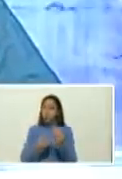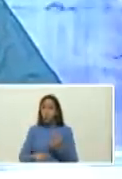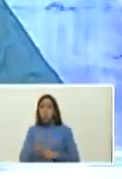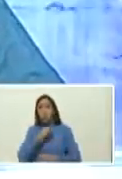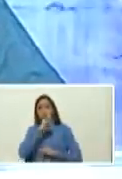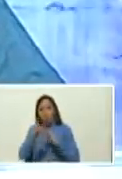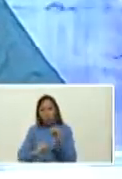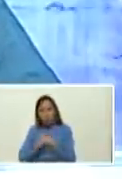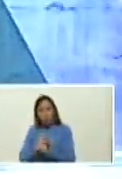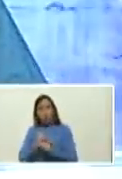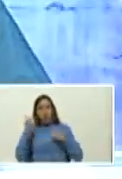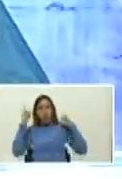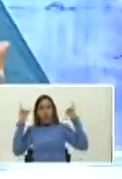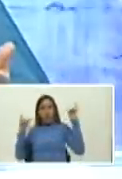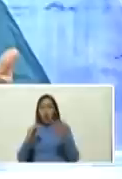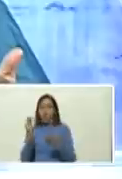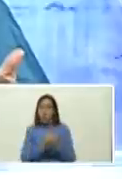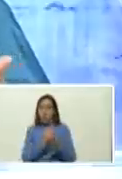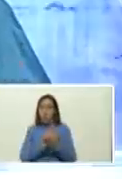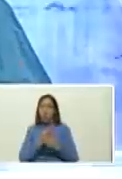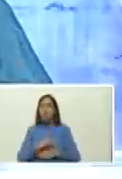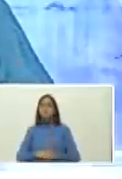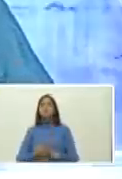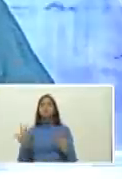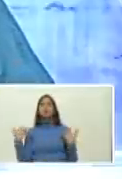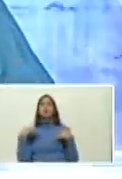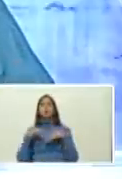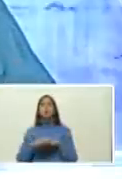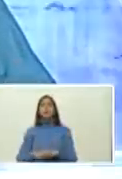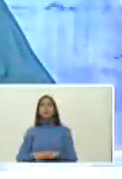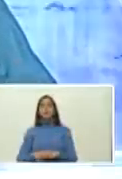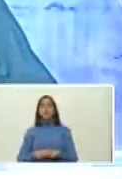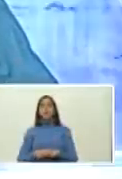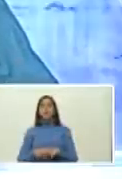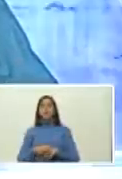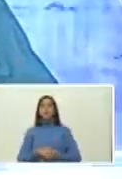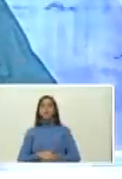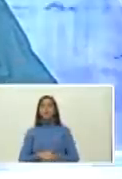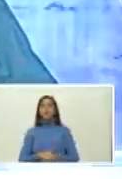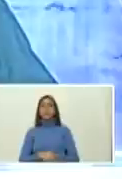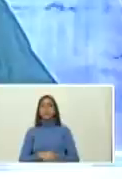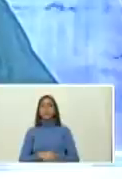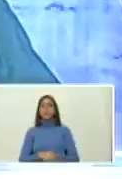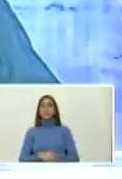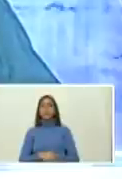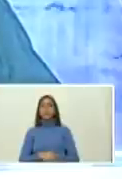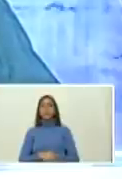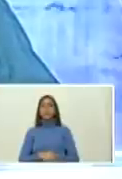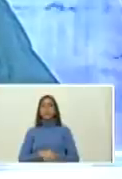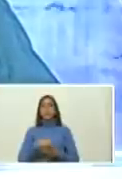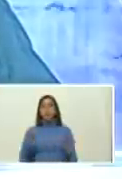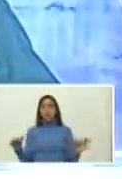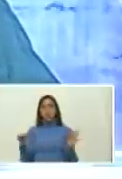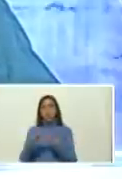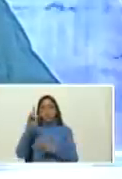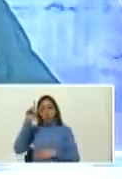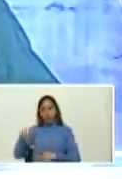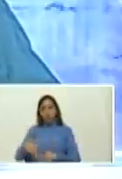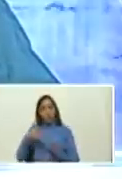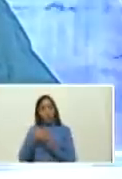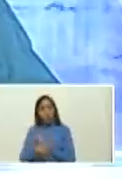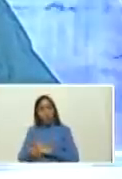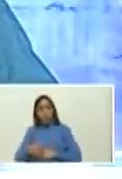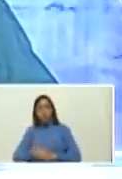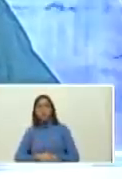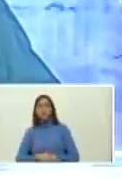Feria combinadita digo yo la Feria Internacional del Libro de Venezuela y se lleva en una parte